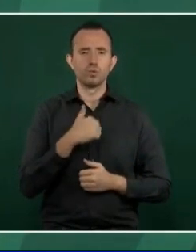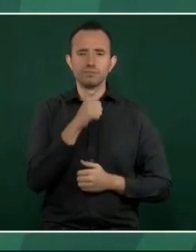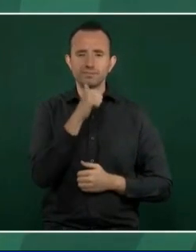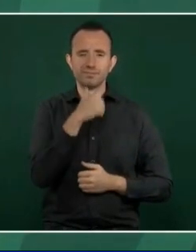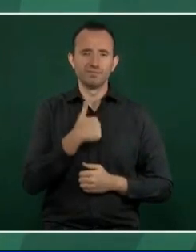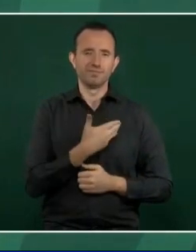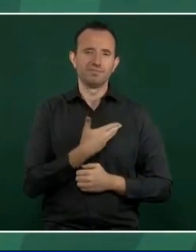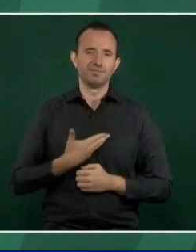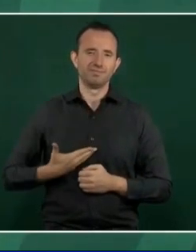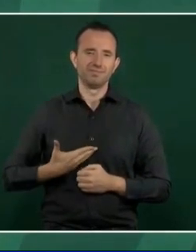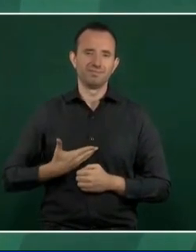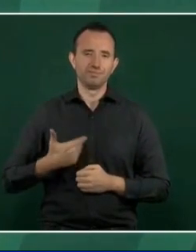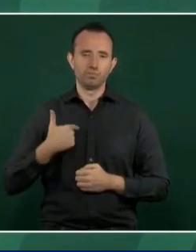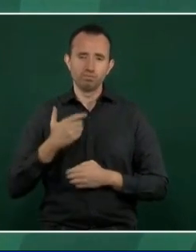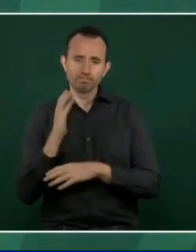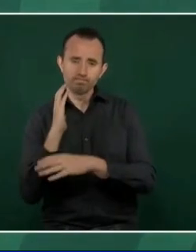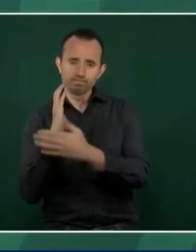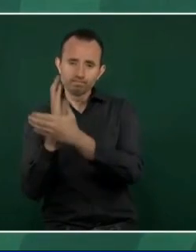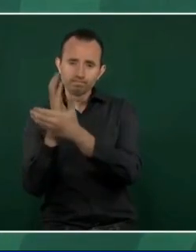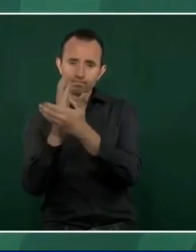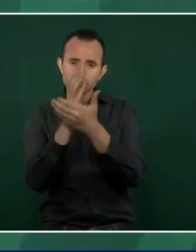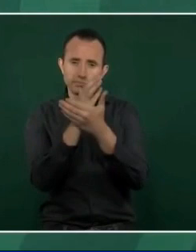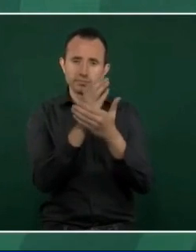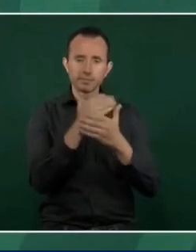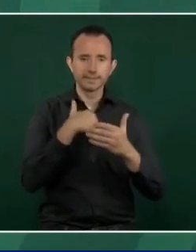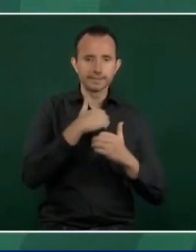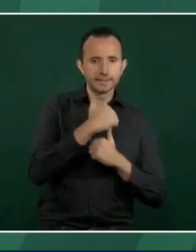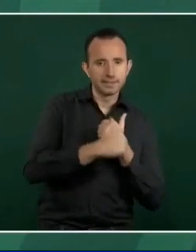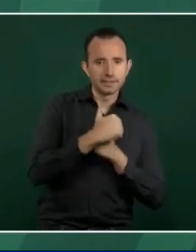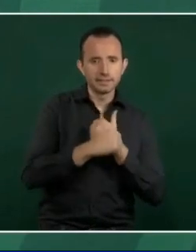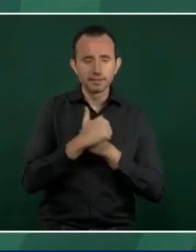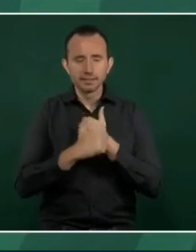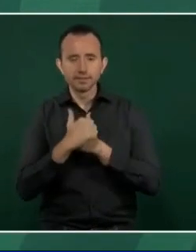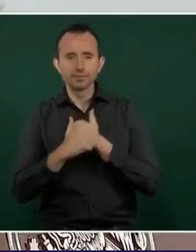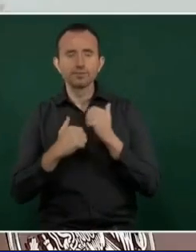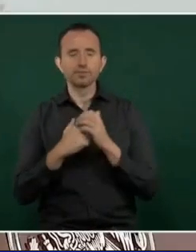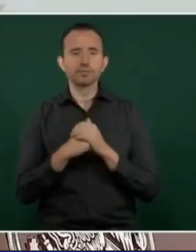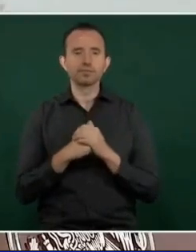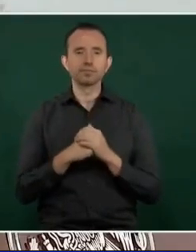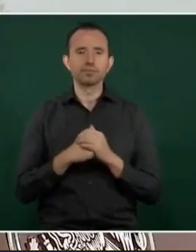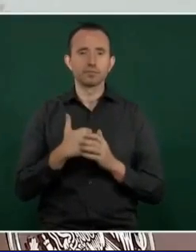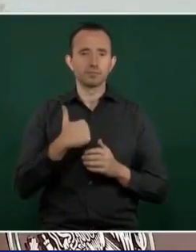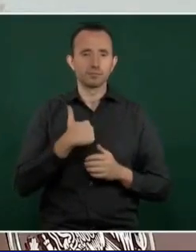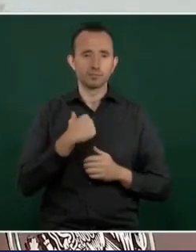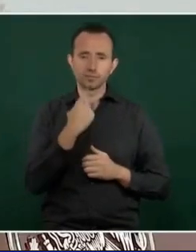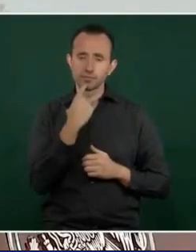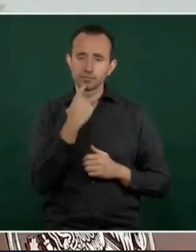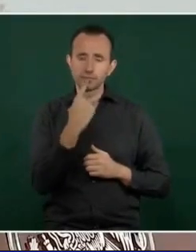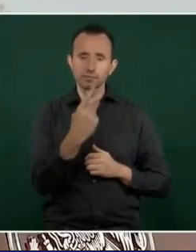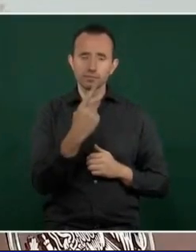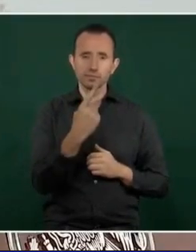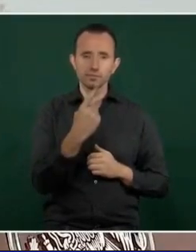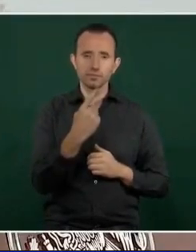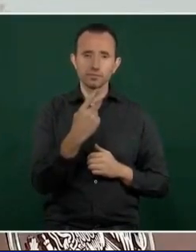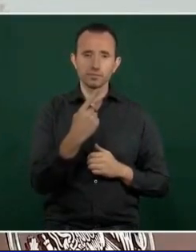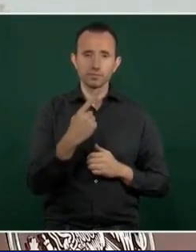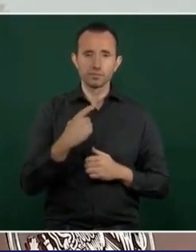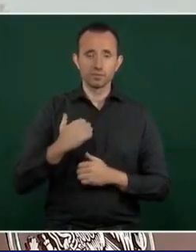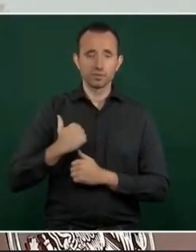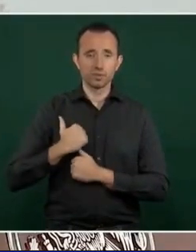de que en vez de debilitar al Ejército, si había participado